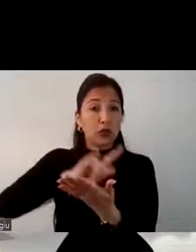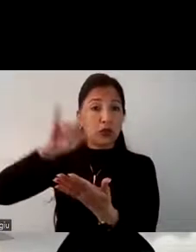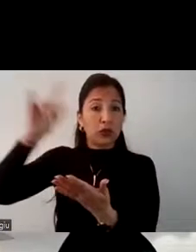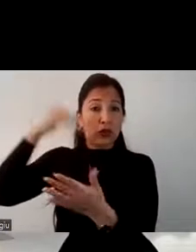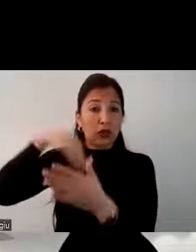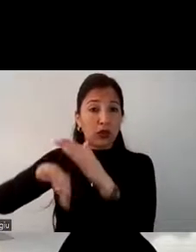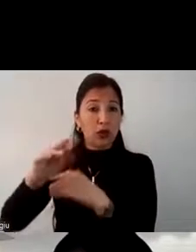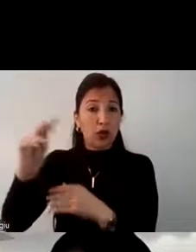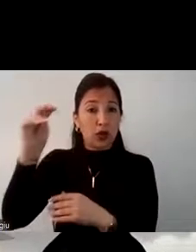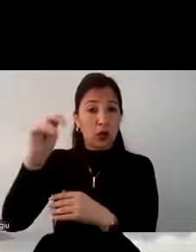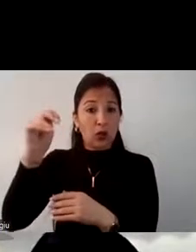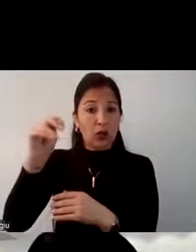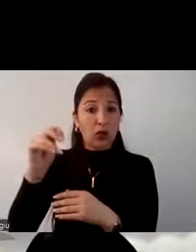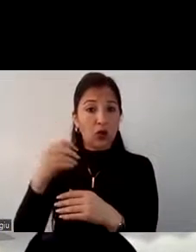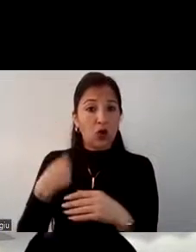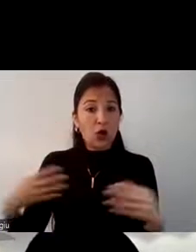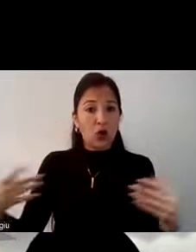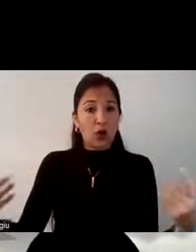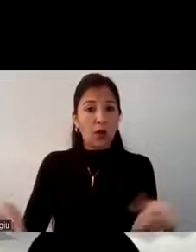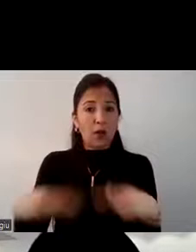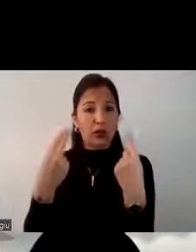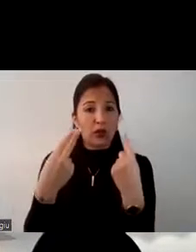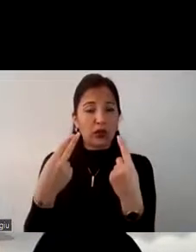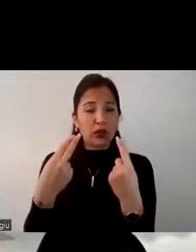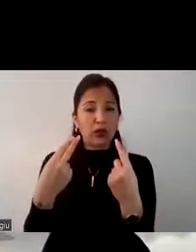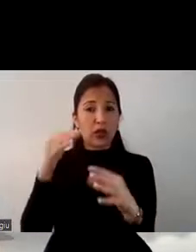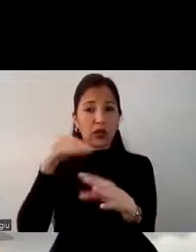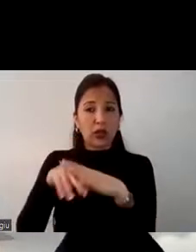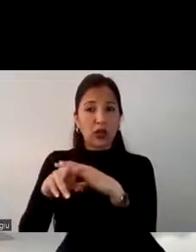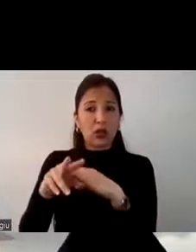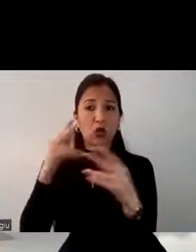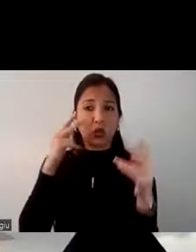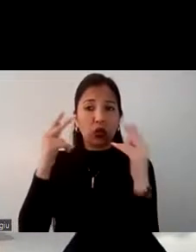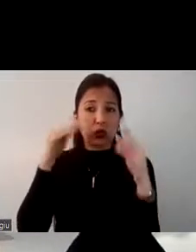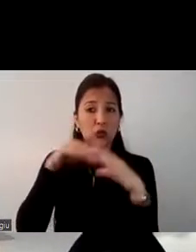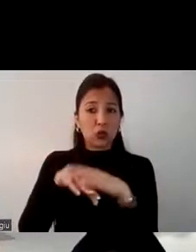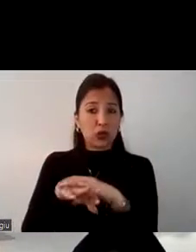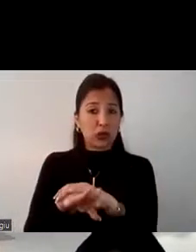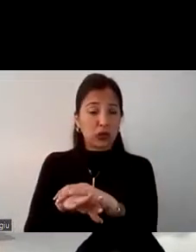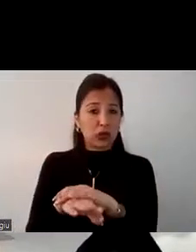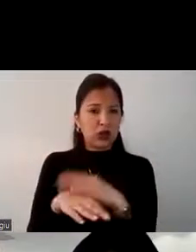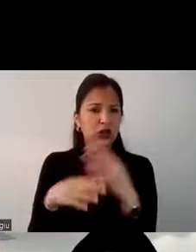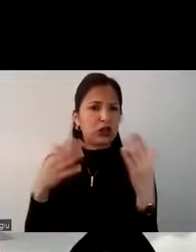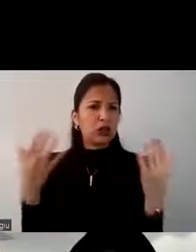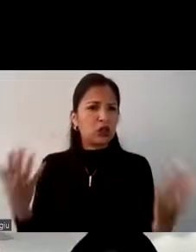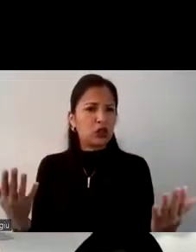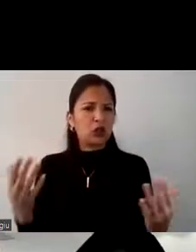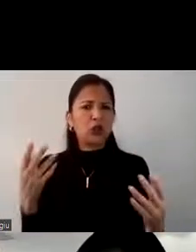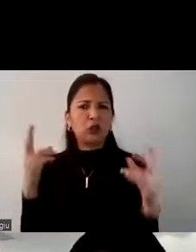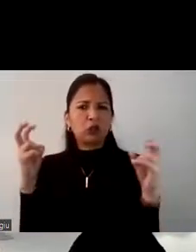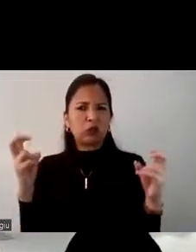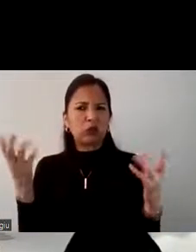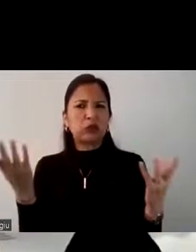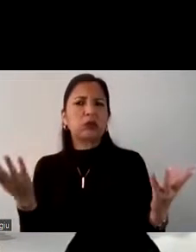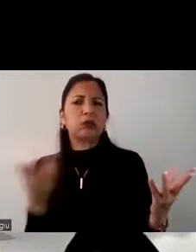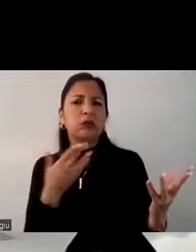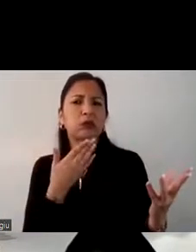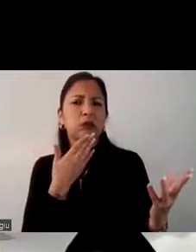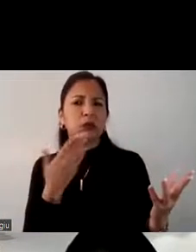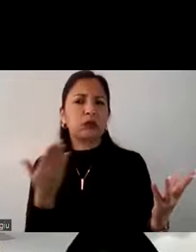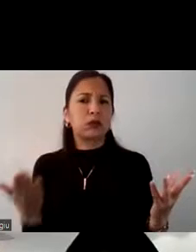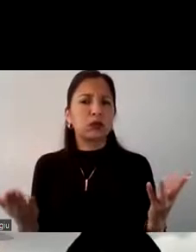dentro de Ecuador, nosotros estamos compitiendo con el turismo interno. ¿Y cómo se caracterizan los viajes dentro de Ecuador?